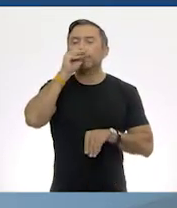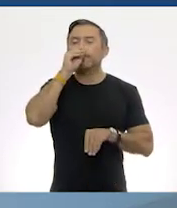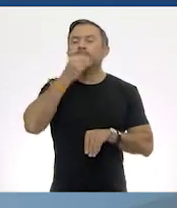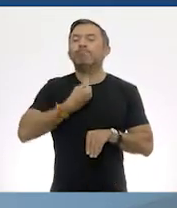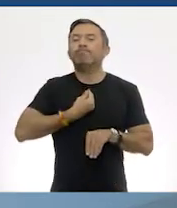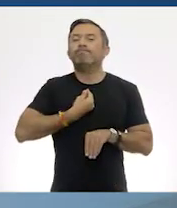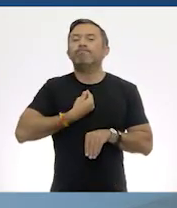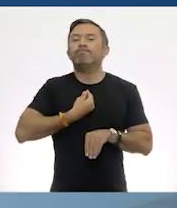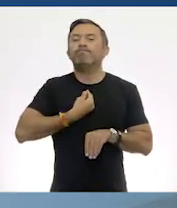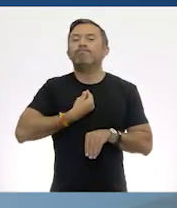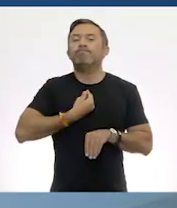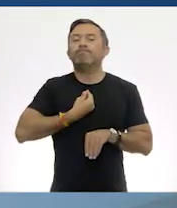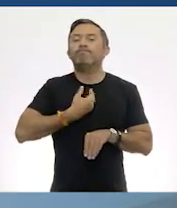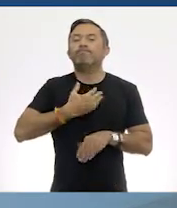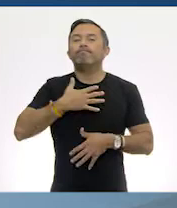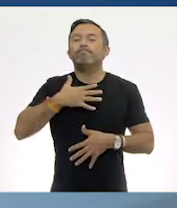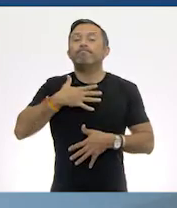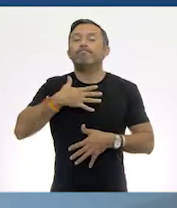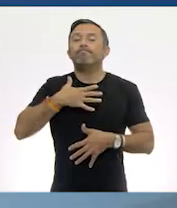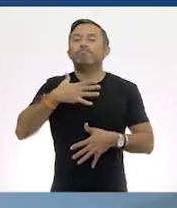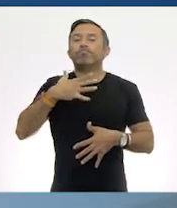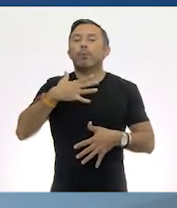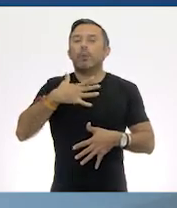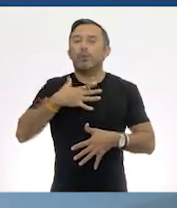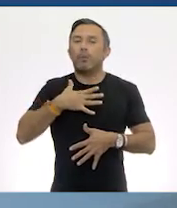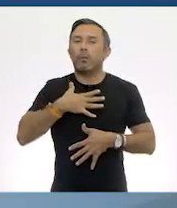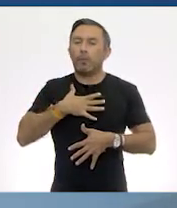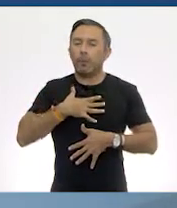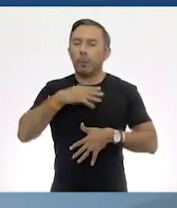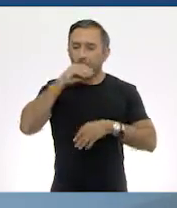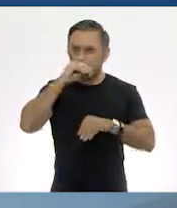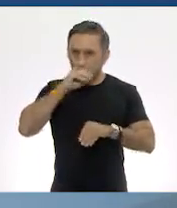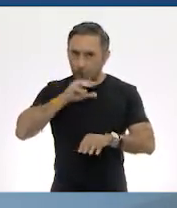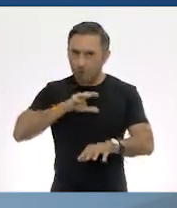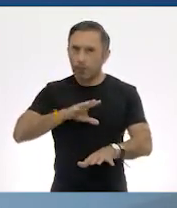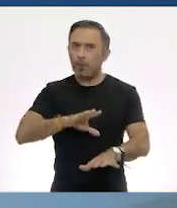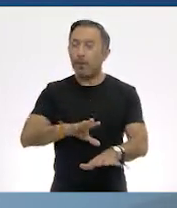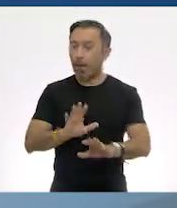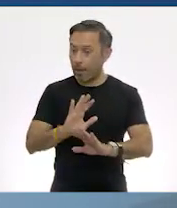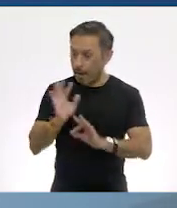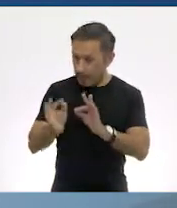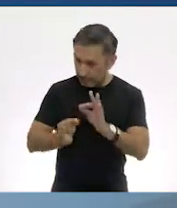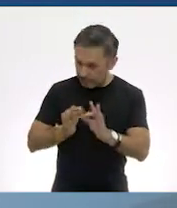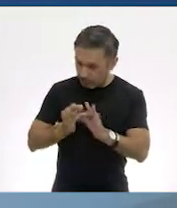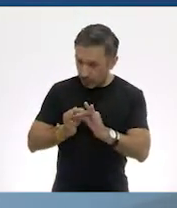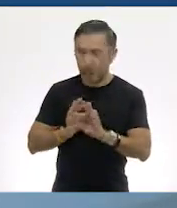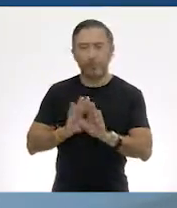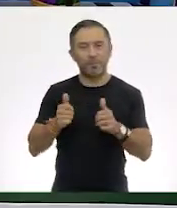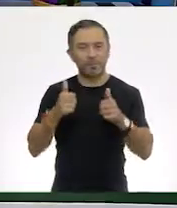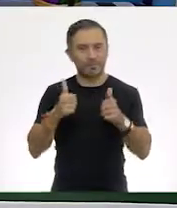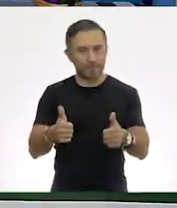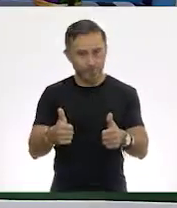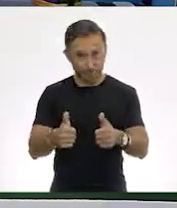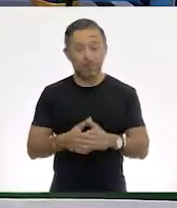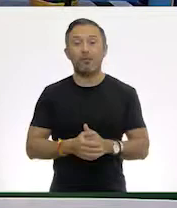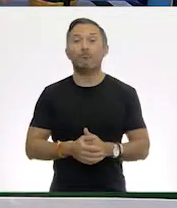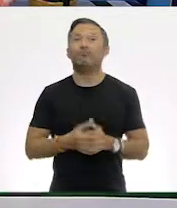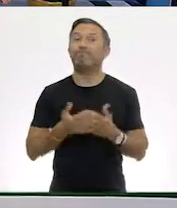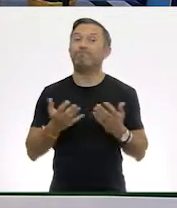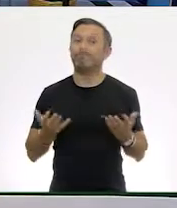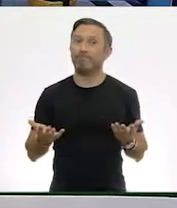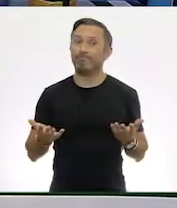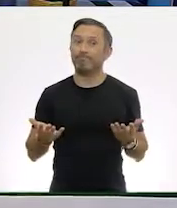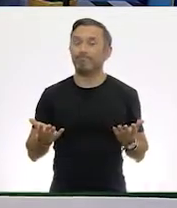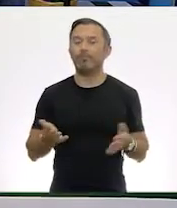exhala. ¿Listo? ¡Listo! Pues entonces, ¡que